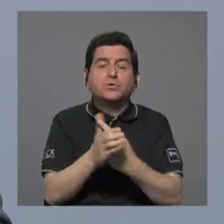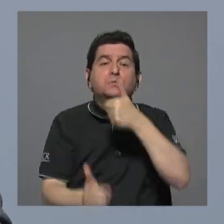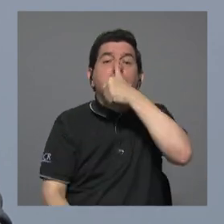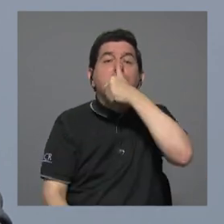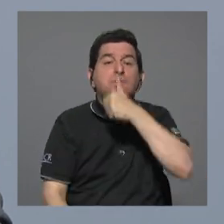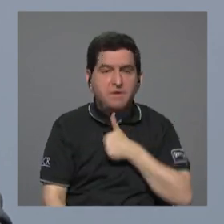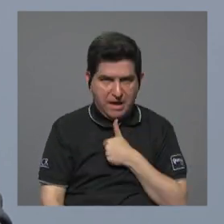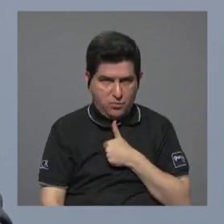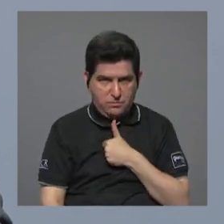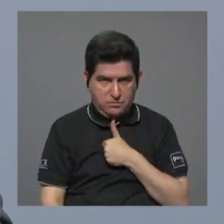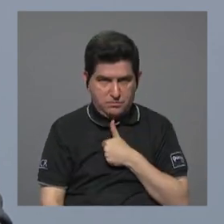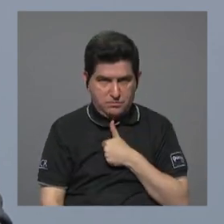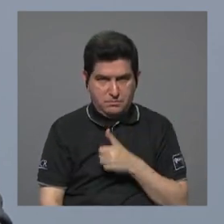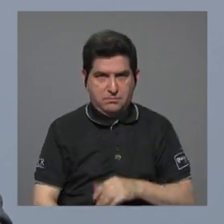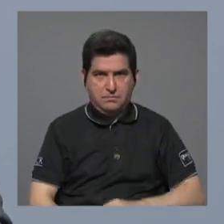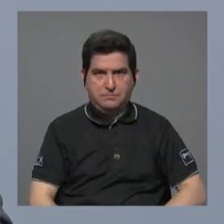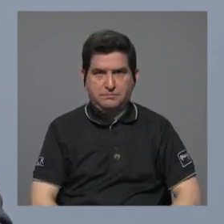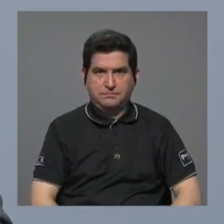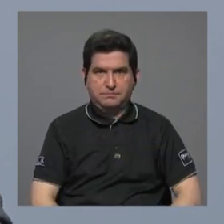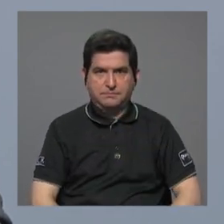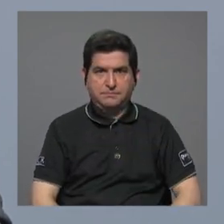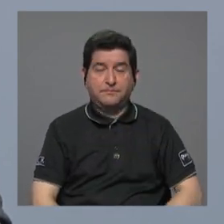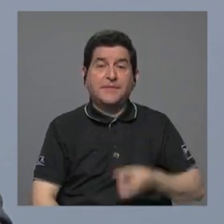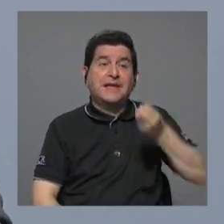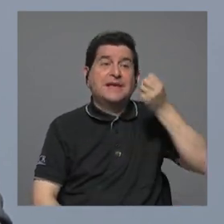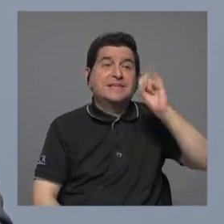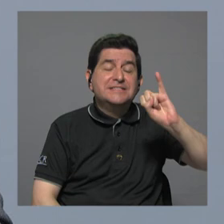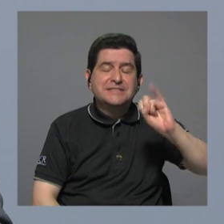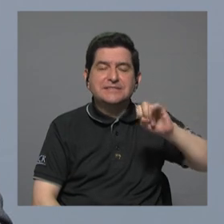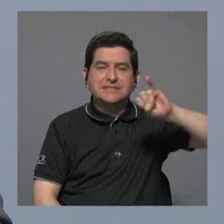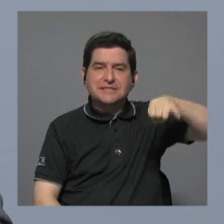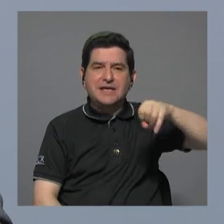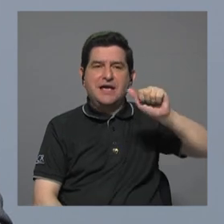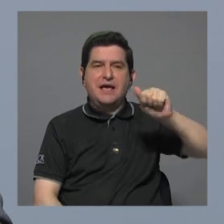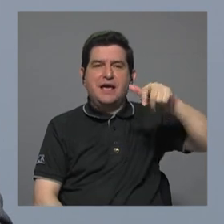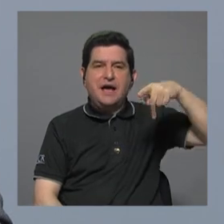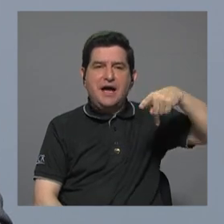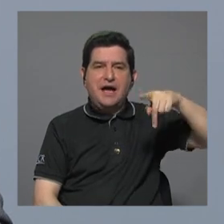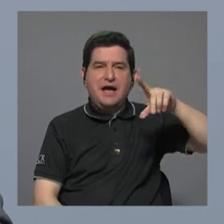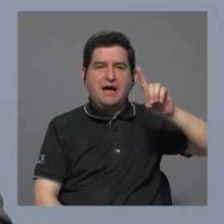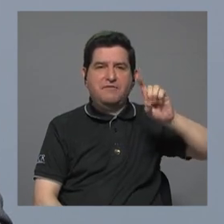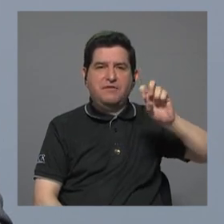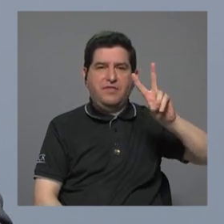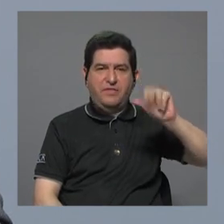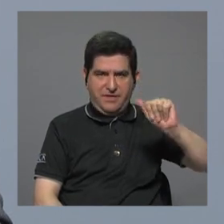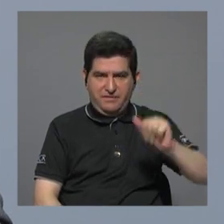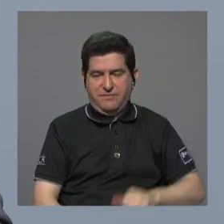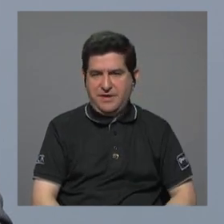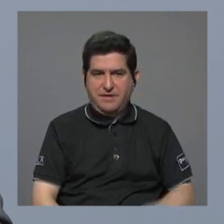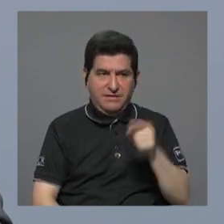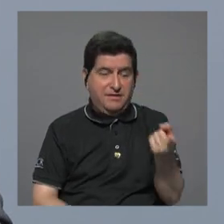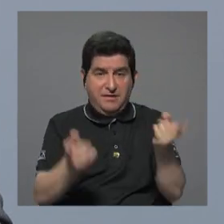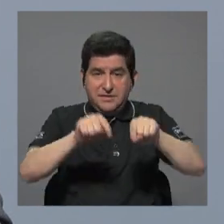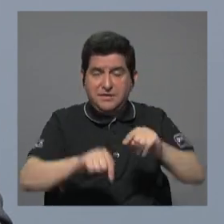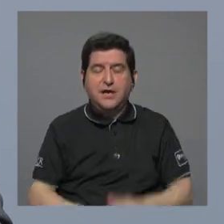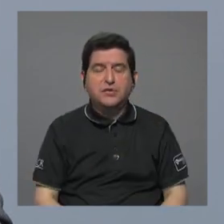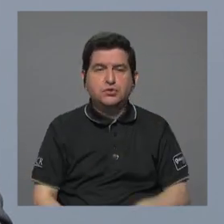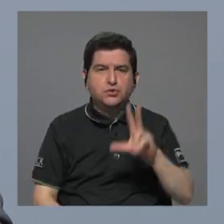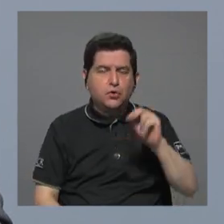privado. De forma tal que si UpDeva no se le no se hace la